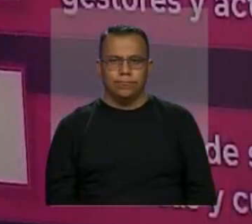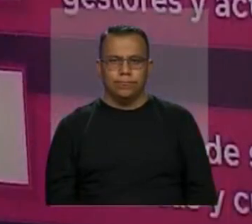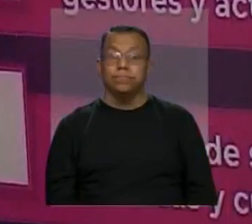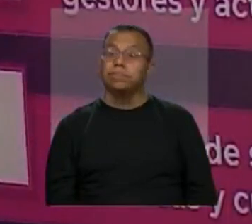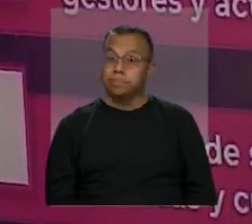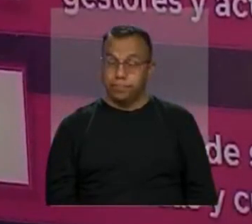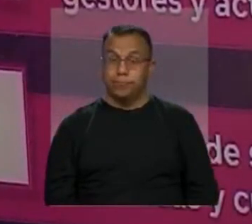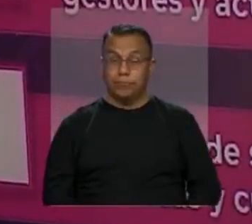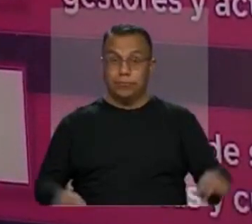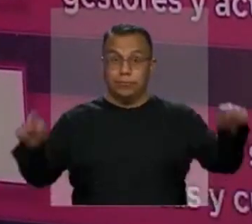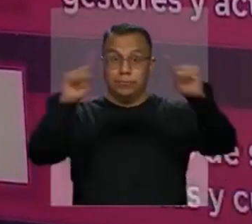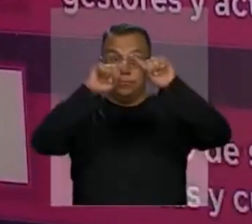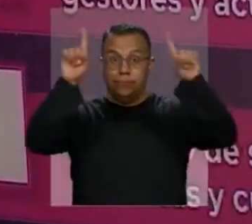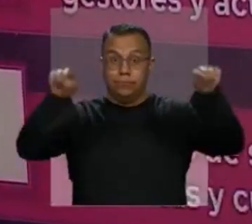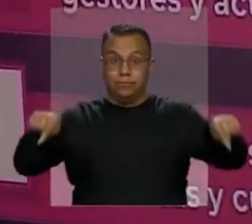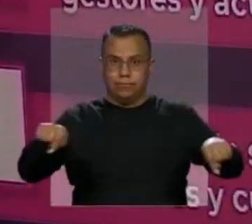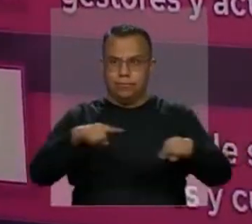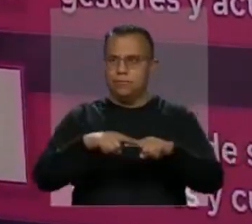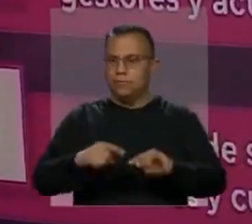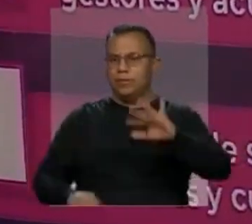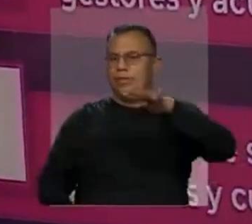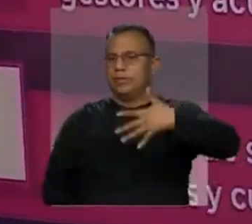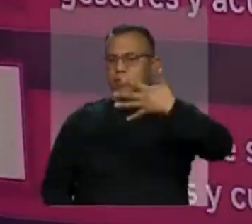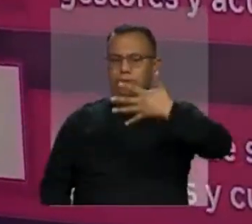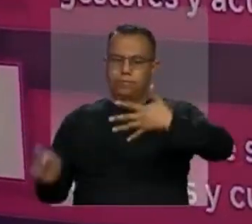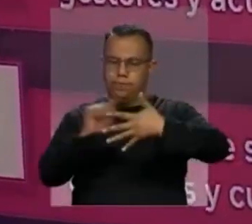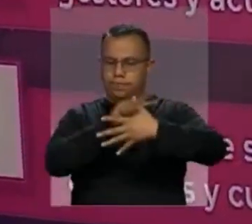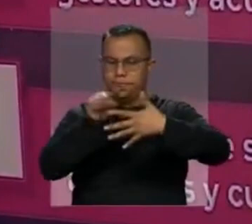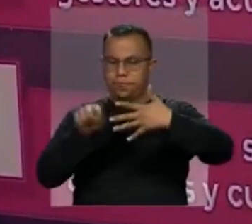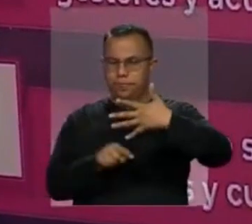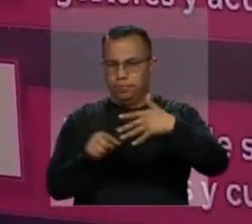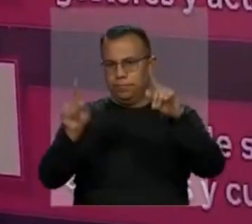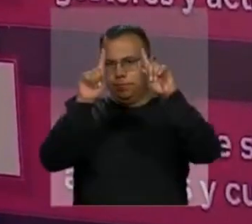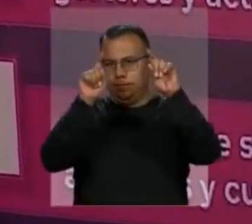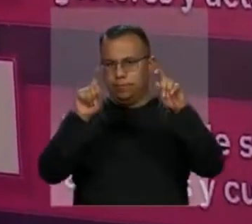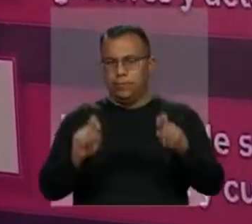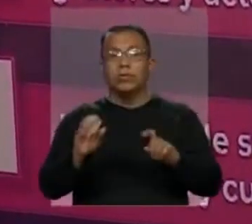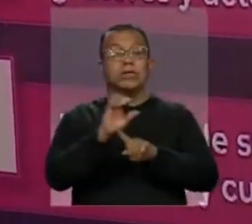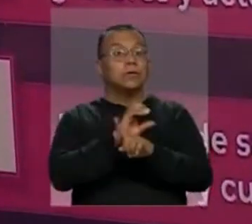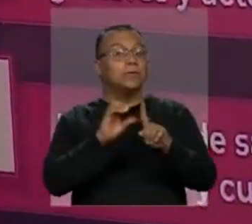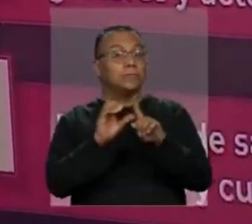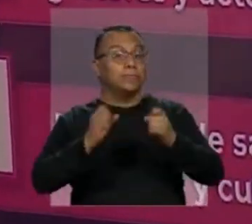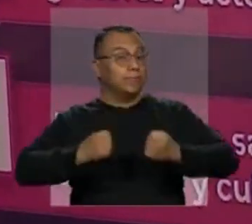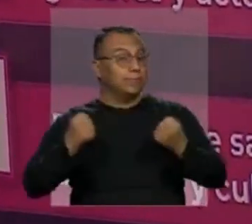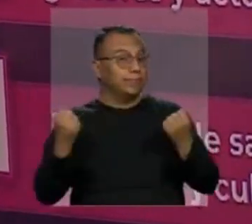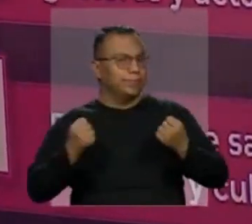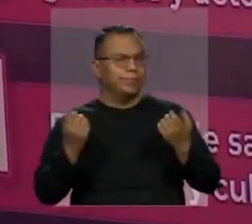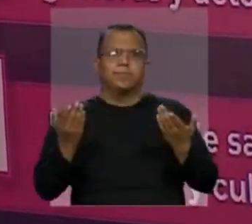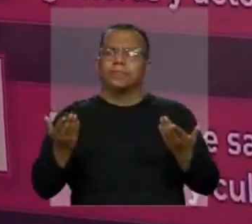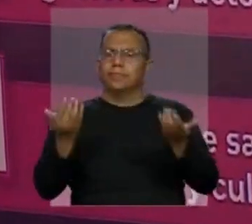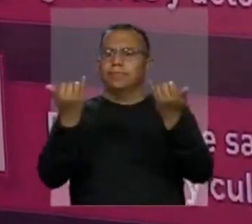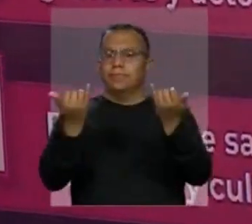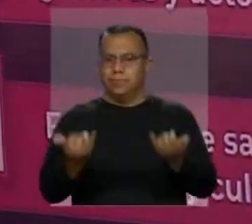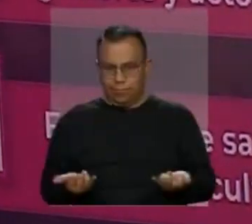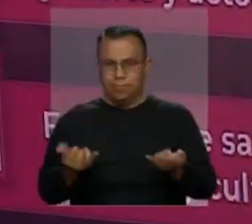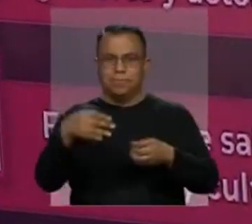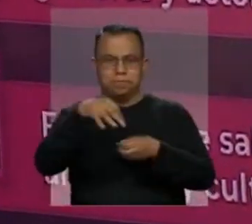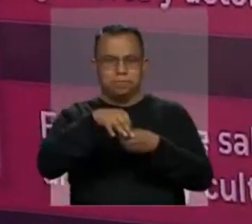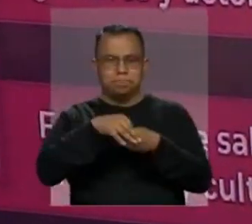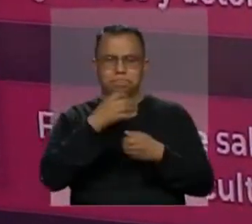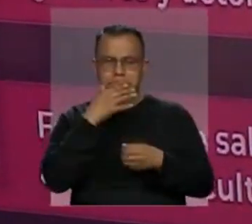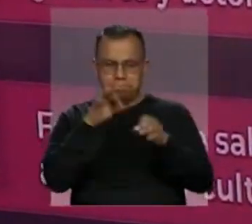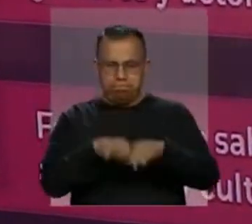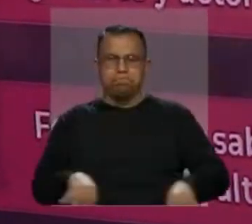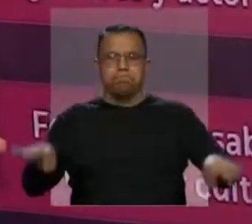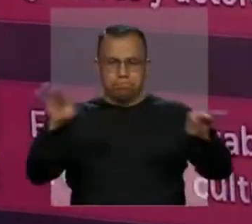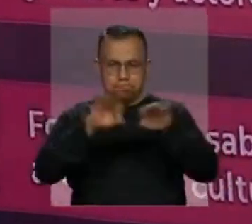en esta pantalla táctil candidato están cinco temas que corresponden al sector de la cultura en Bogotá y que en ahora vote nos parece muy